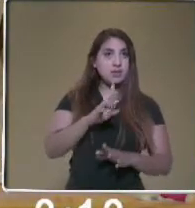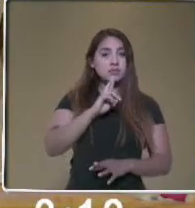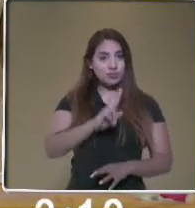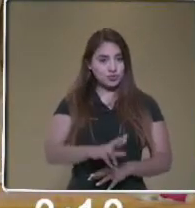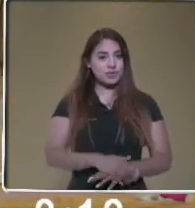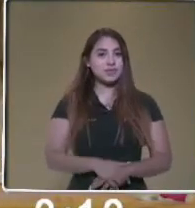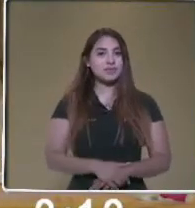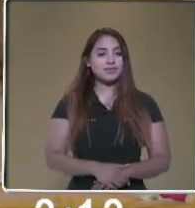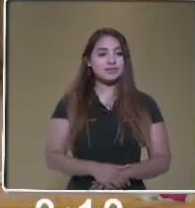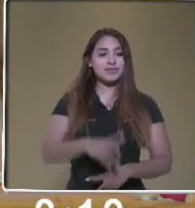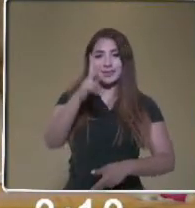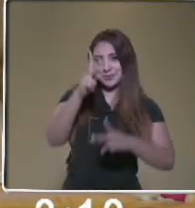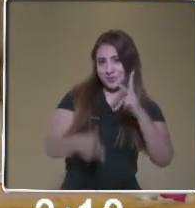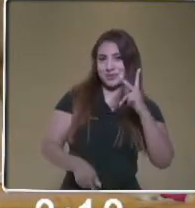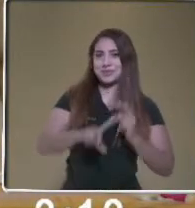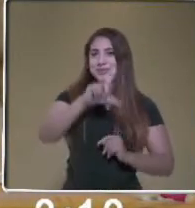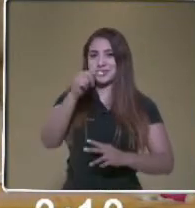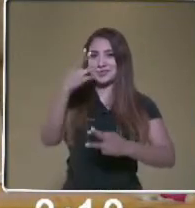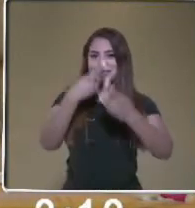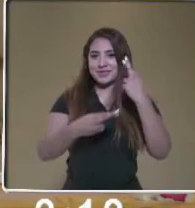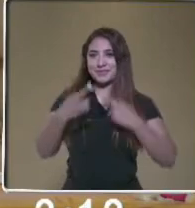corte y regresamos.